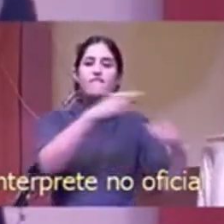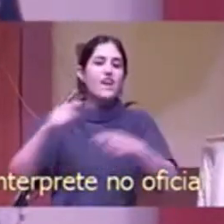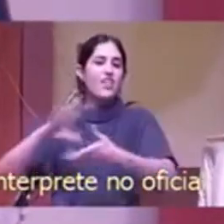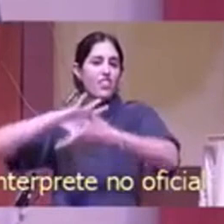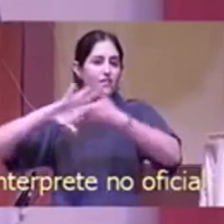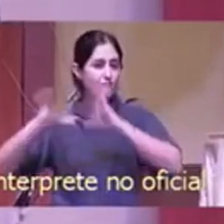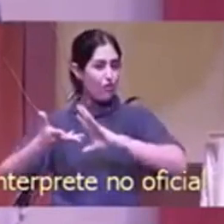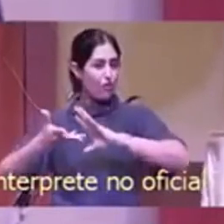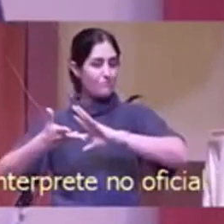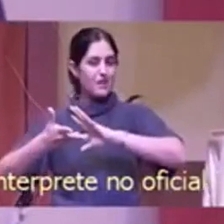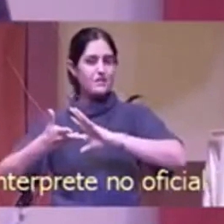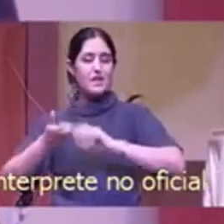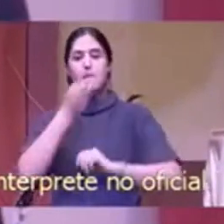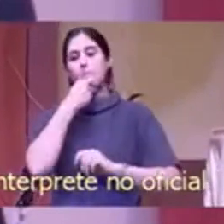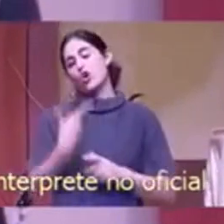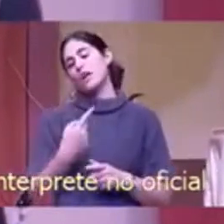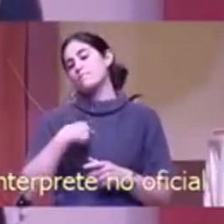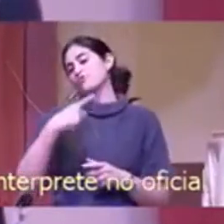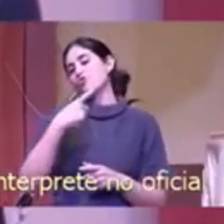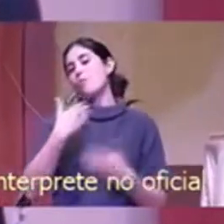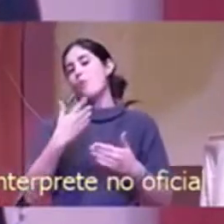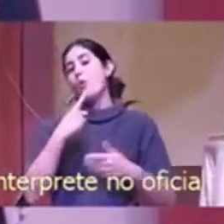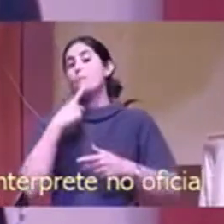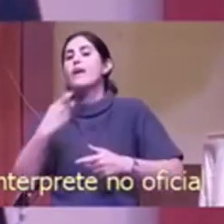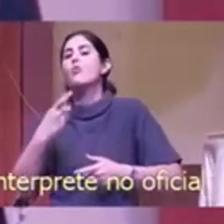Y les podría hacer una pregunta, por ejemplo.